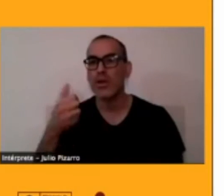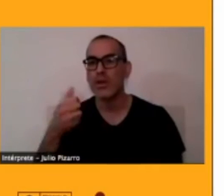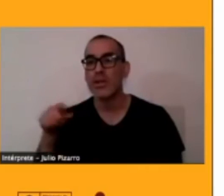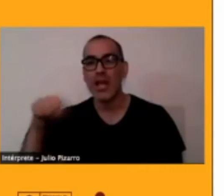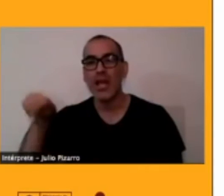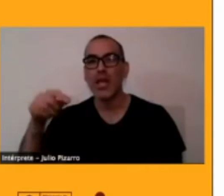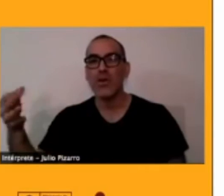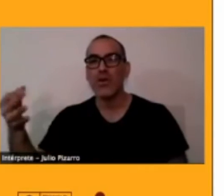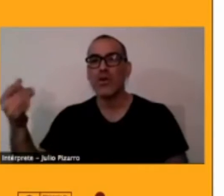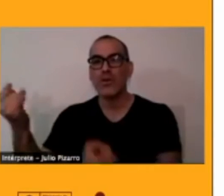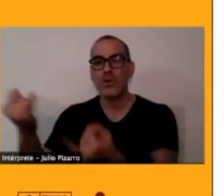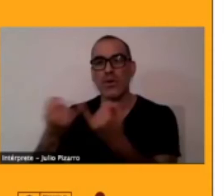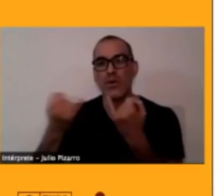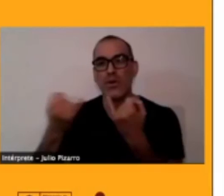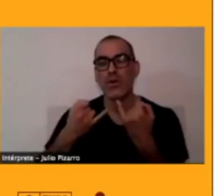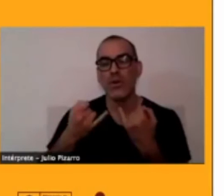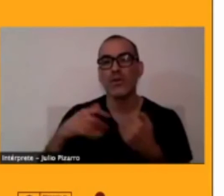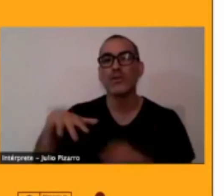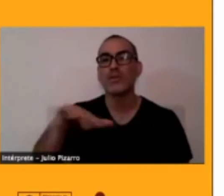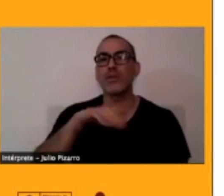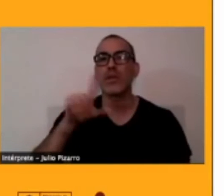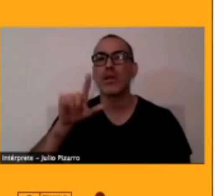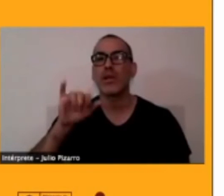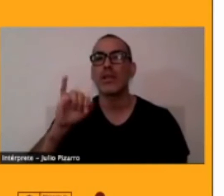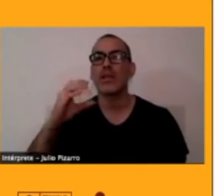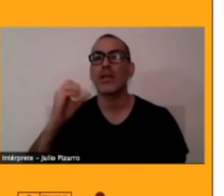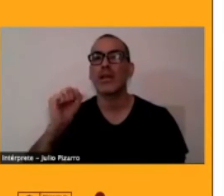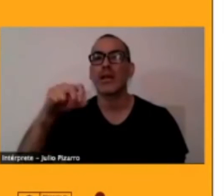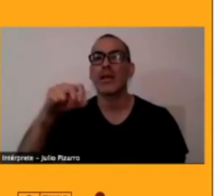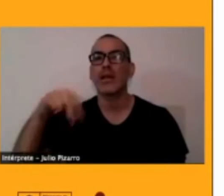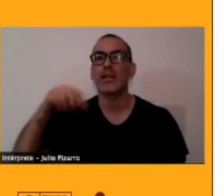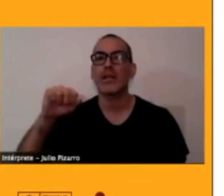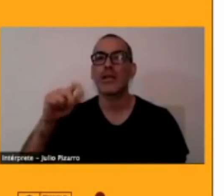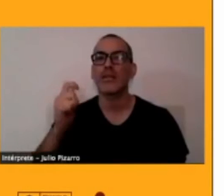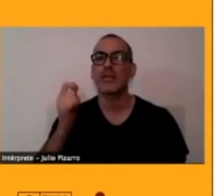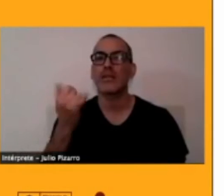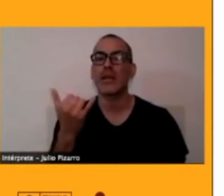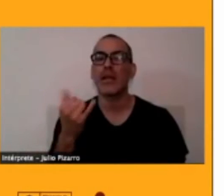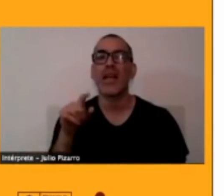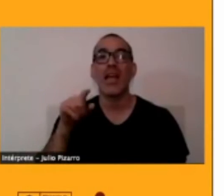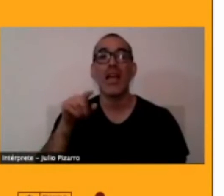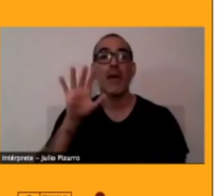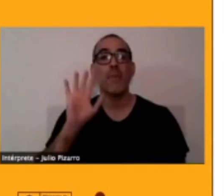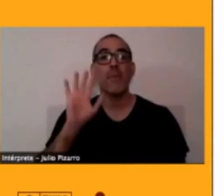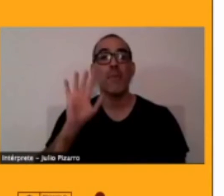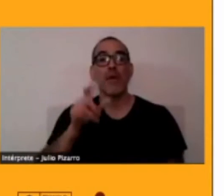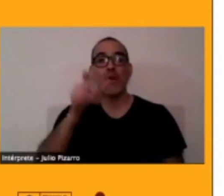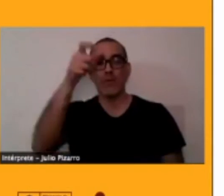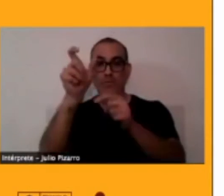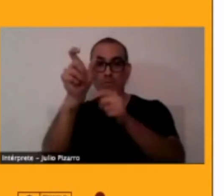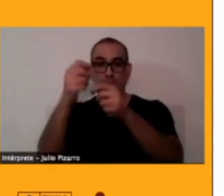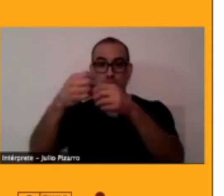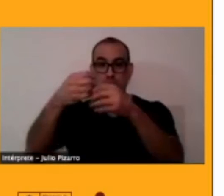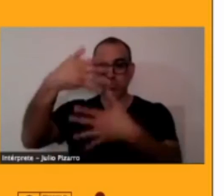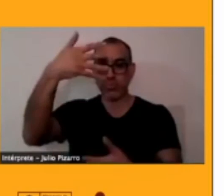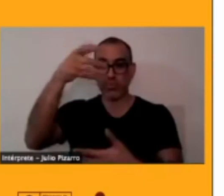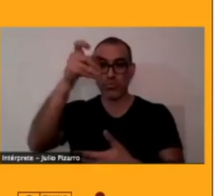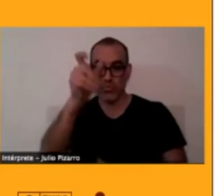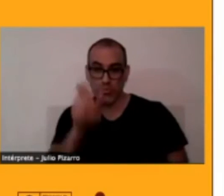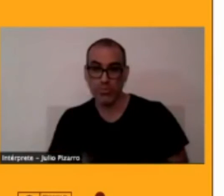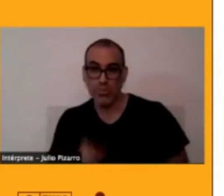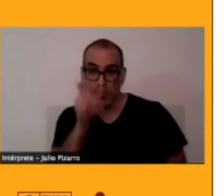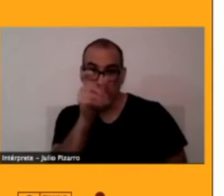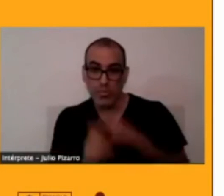Pero también tenemos investigadores locales. Ellos son atacameños, son cultores locales y algunos de ellos han estado 100% en